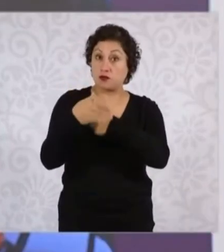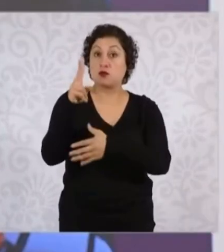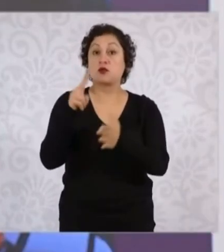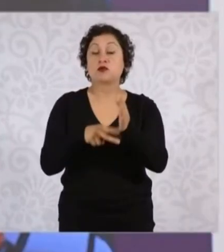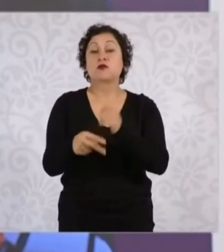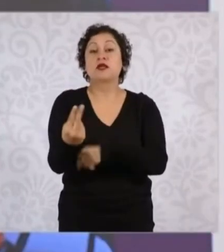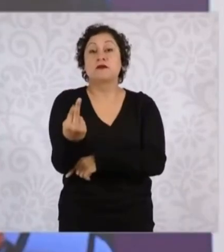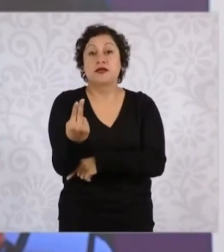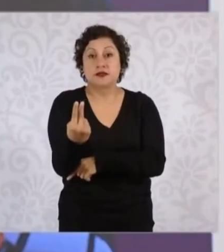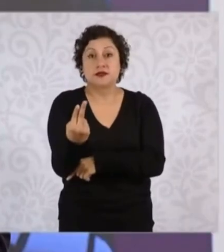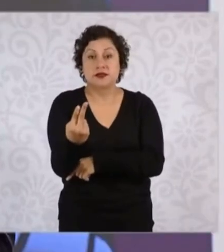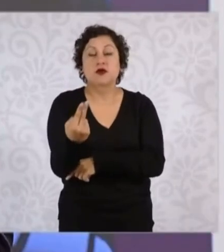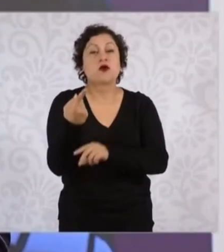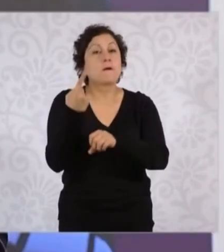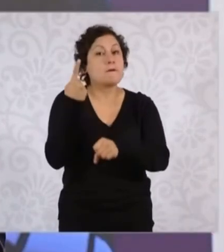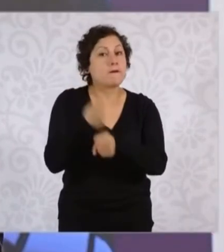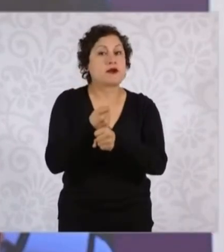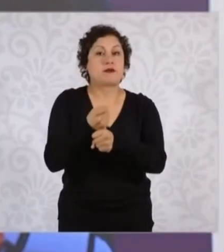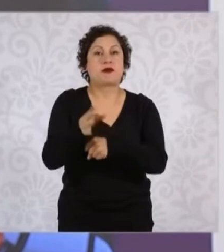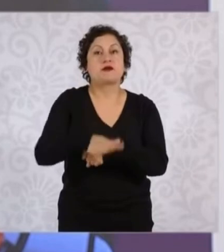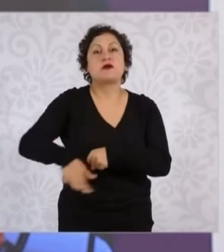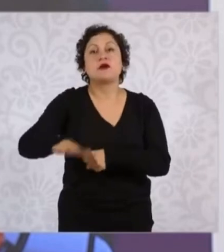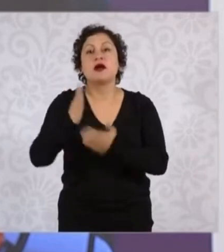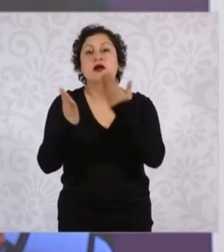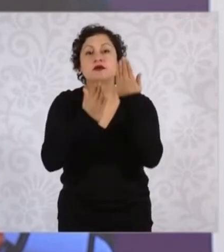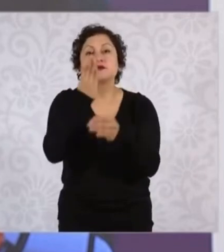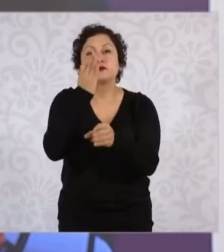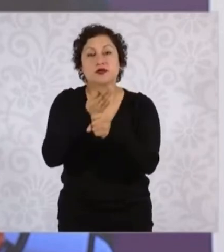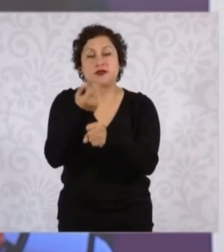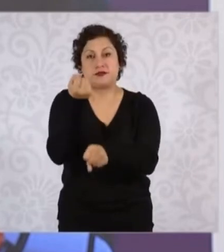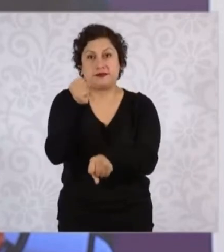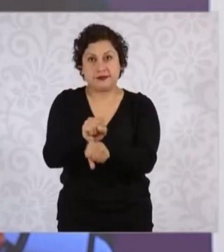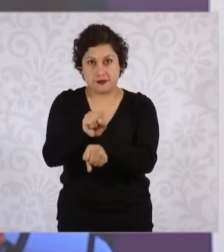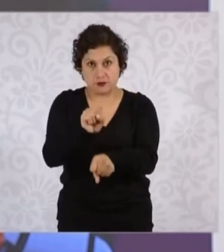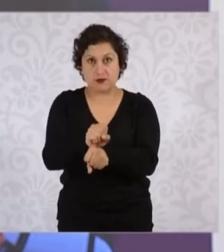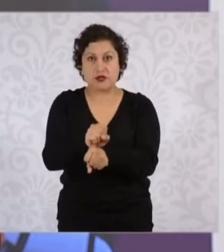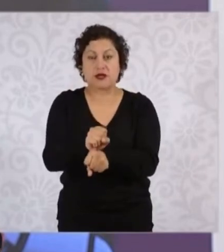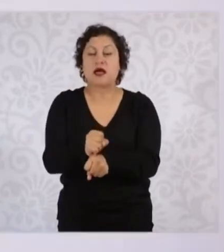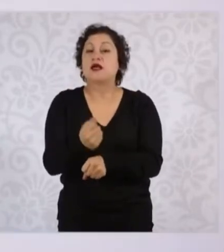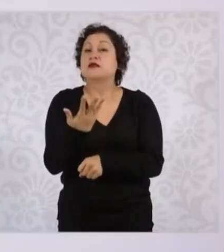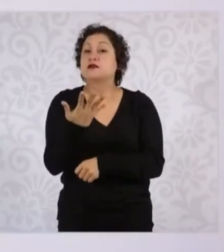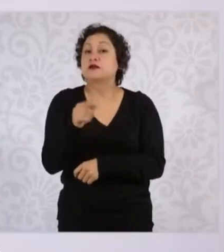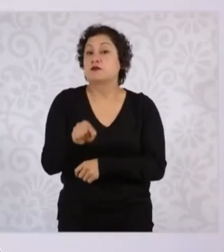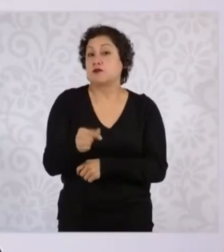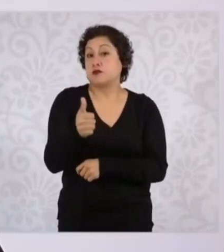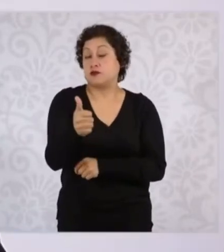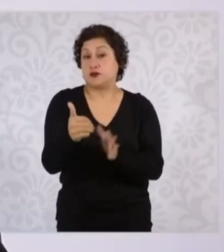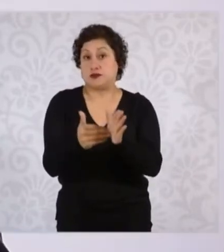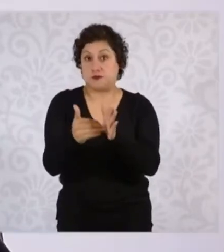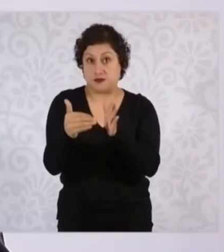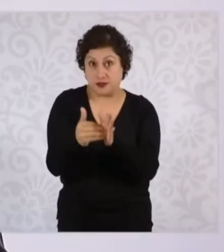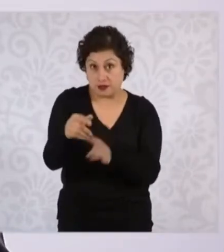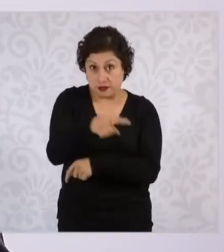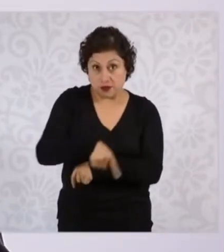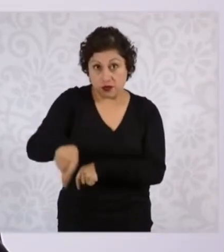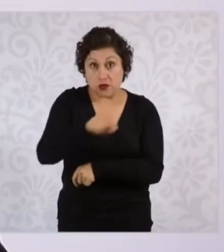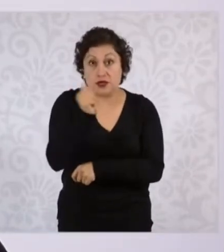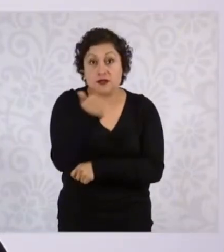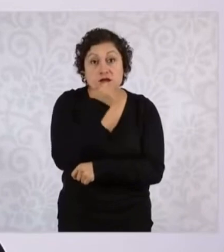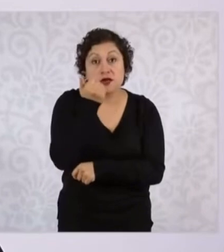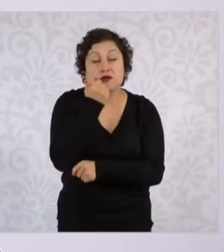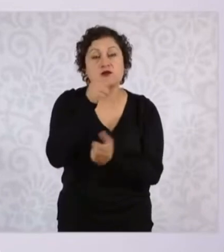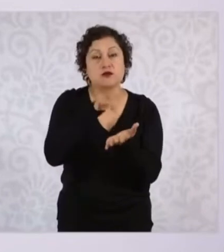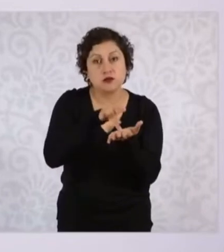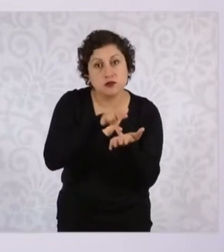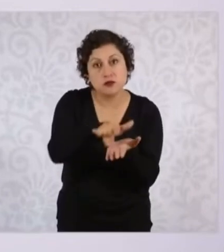estudiantes de secundaria, es decir, habrá 5.6 millones de estudiantes beneficiados